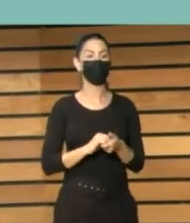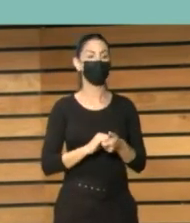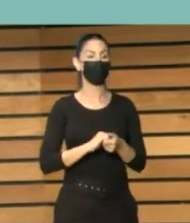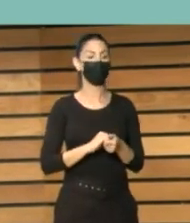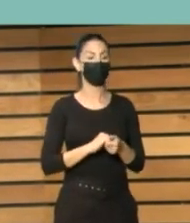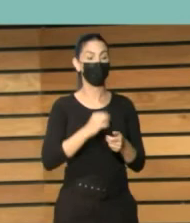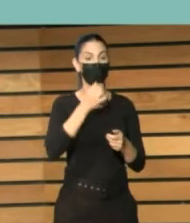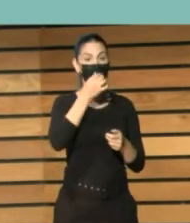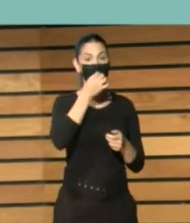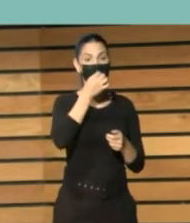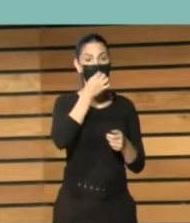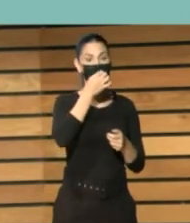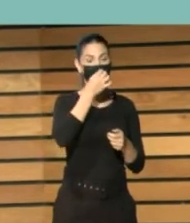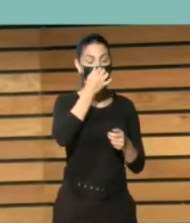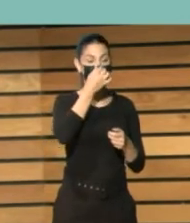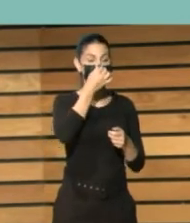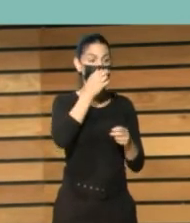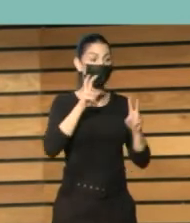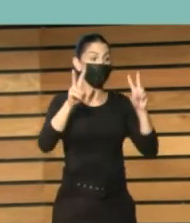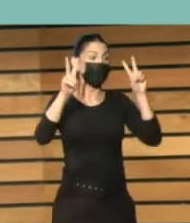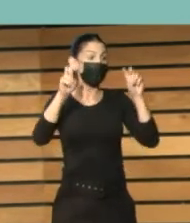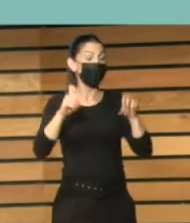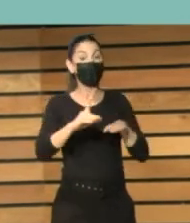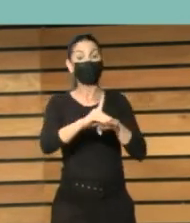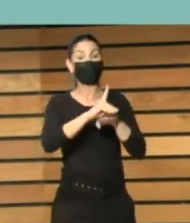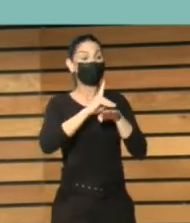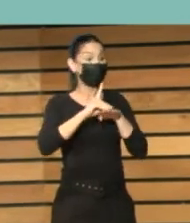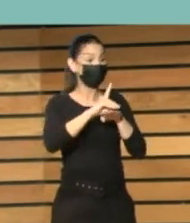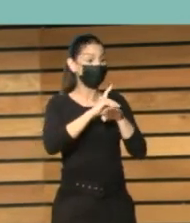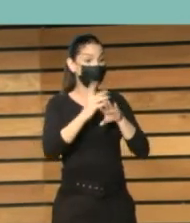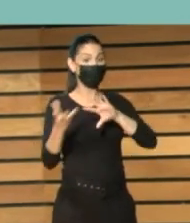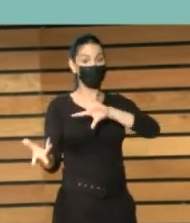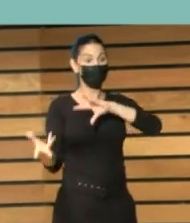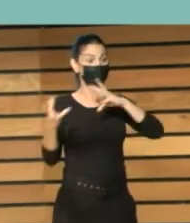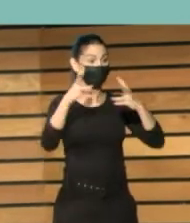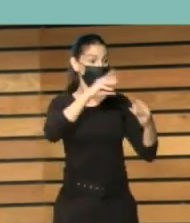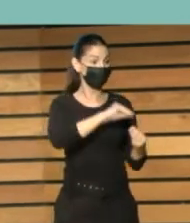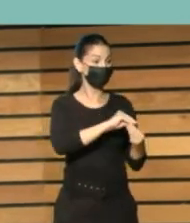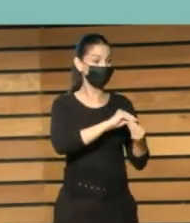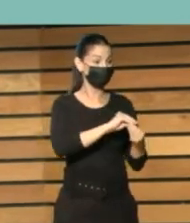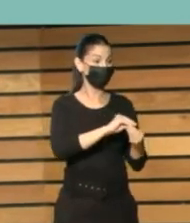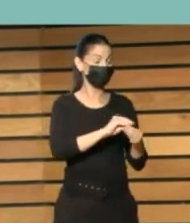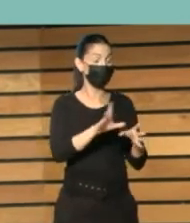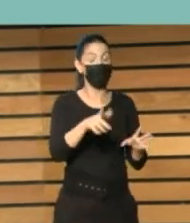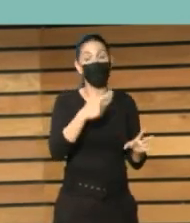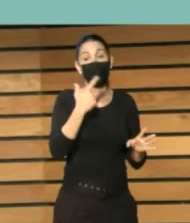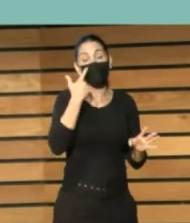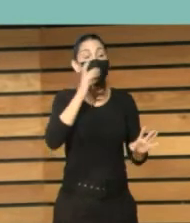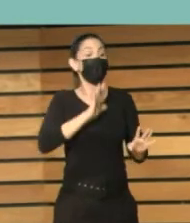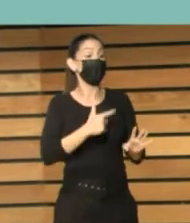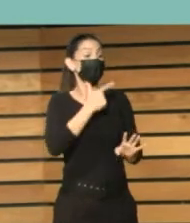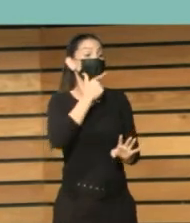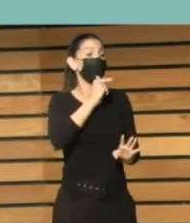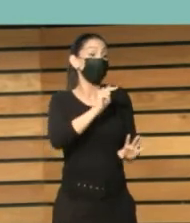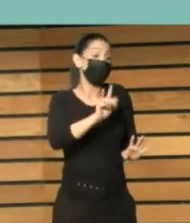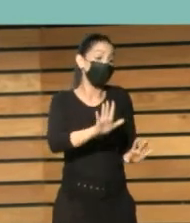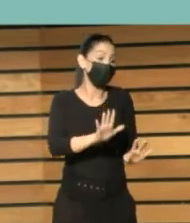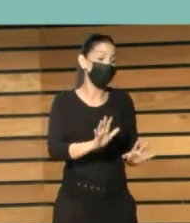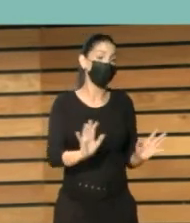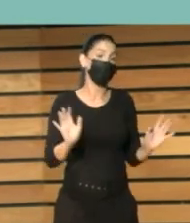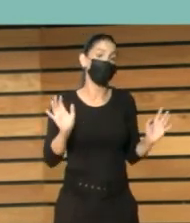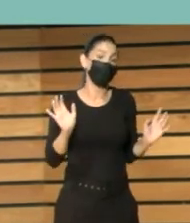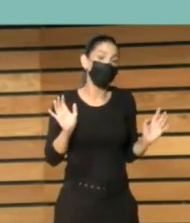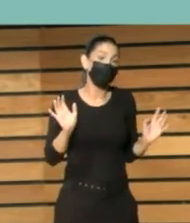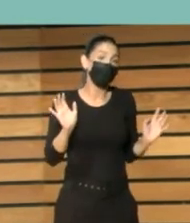Y si la digitalización de materiales textuales es relativamente sencilla, por lo menos lo que son